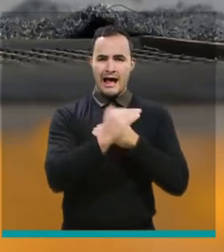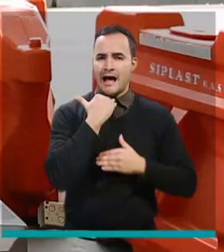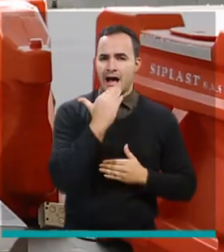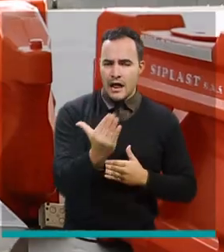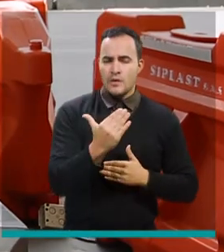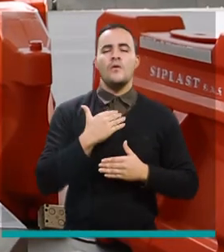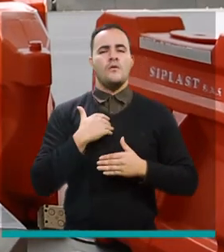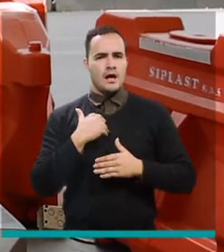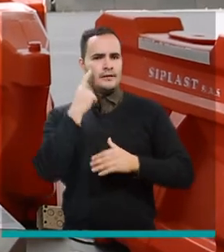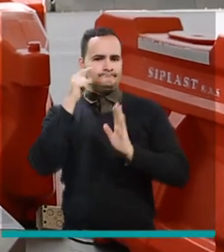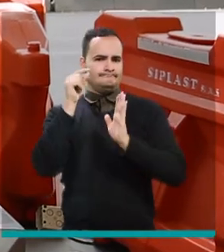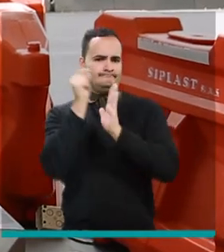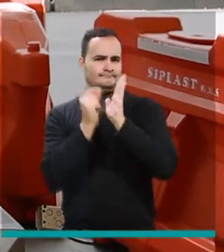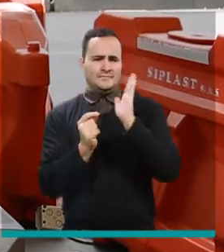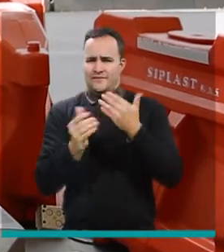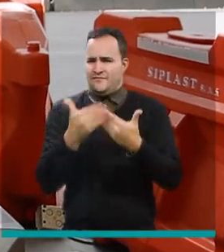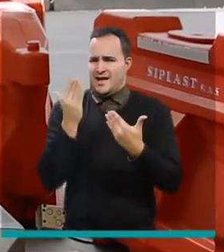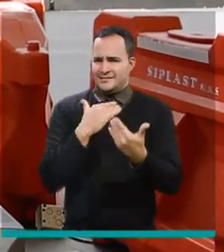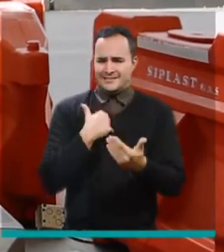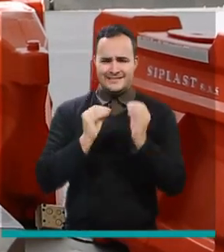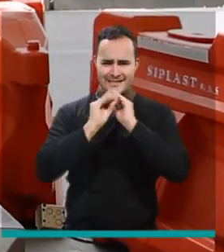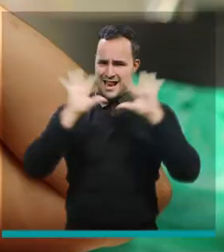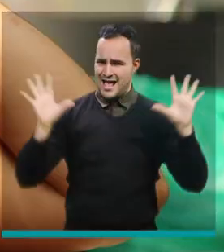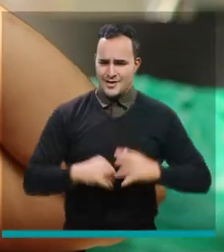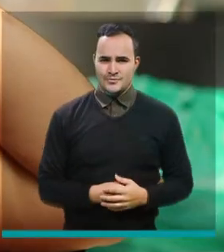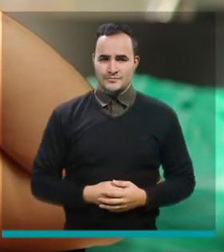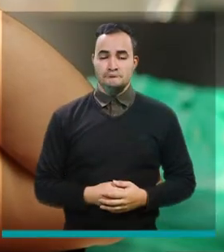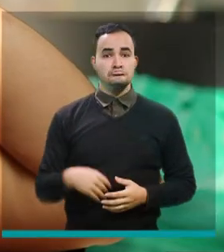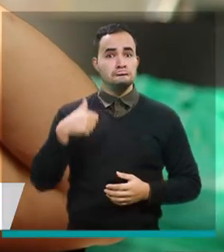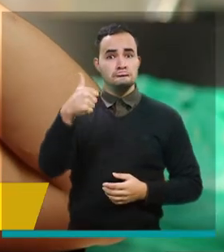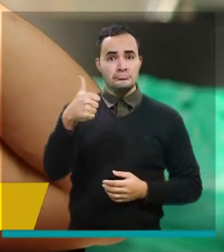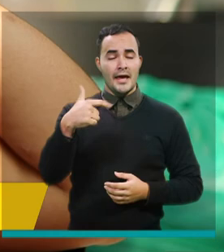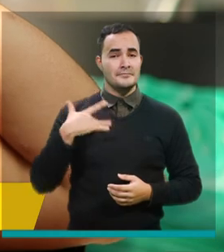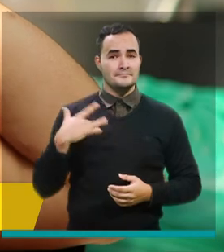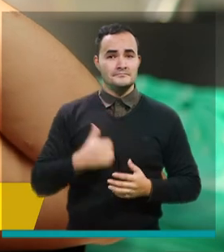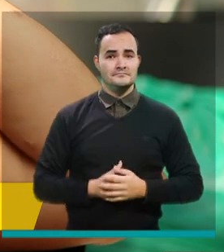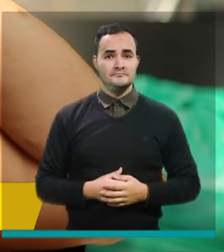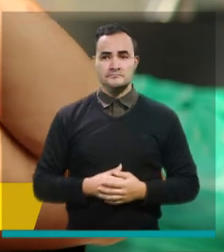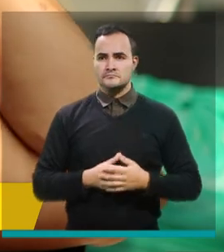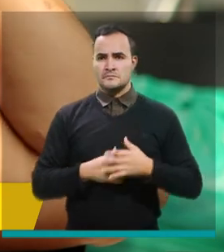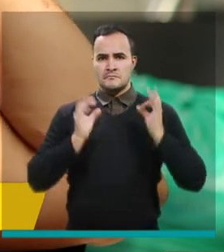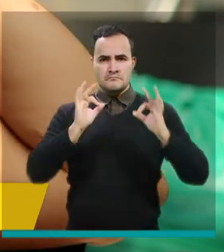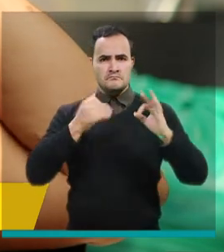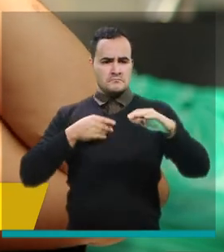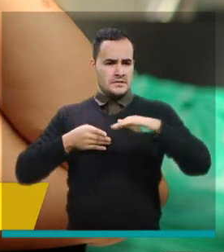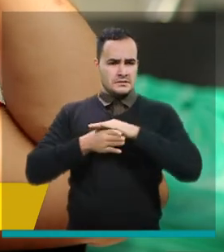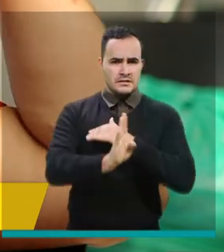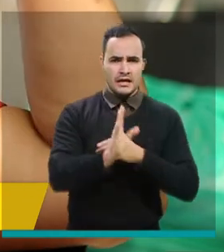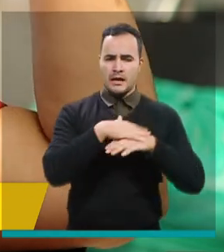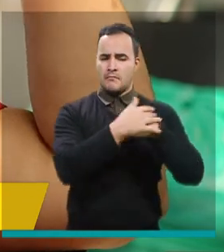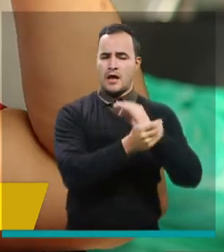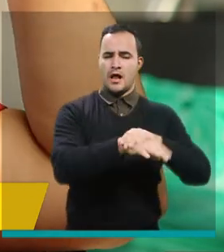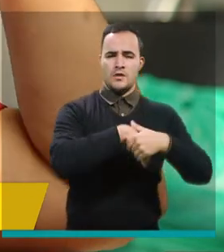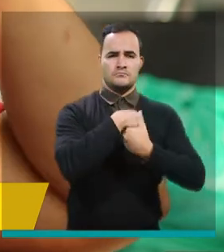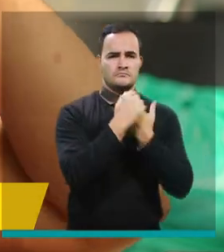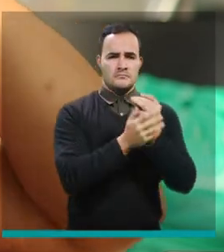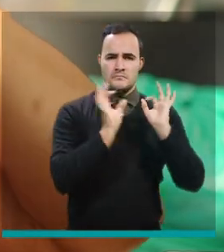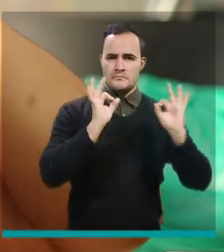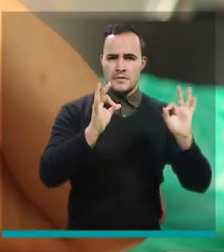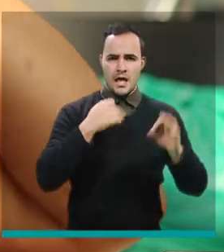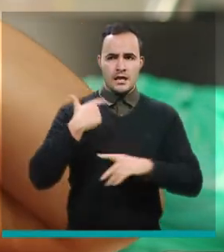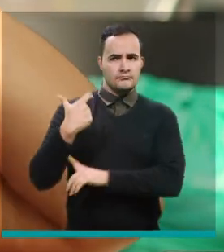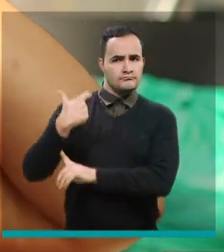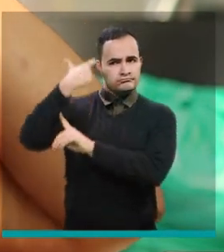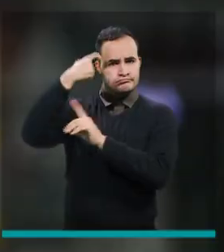tomar un bus son claros y sencillos súper bien uno llega se lava las manos que